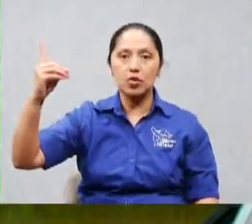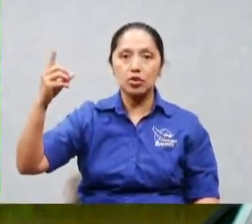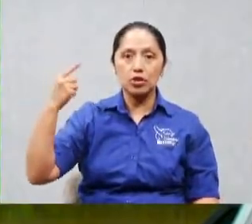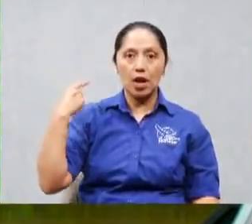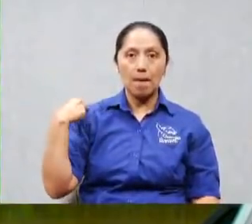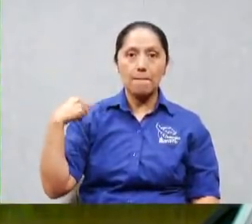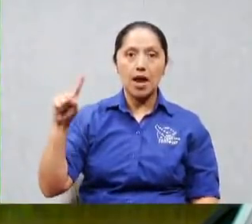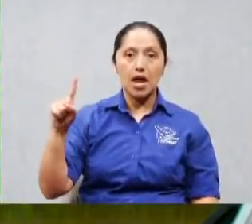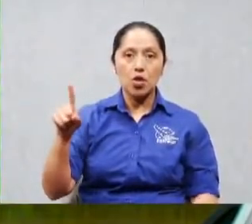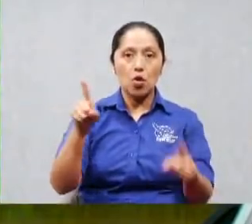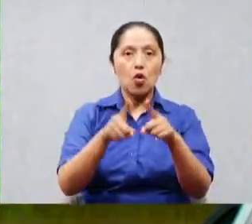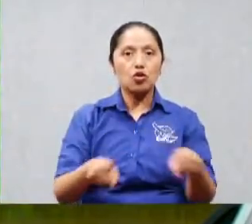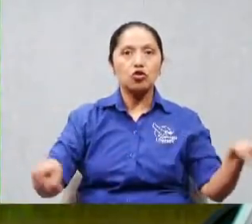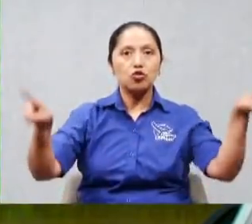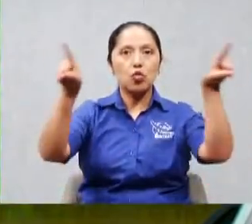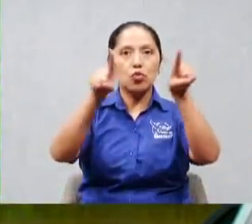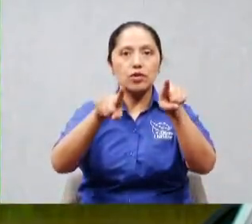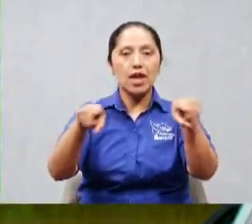Jonás